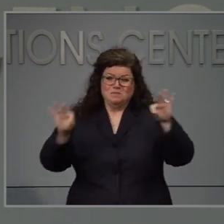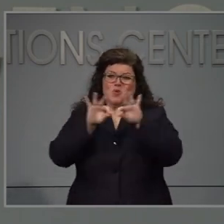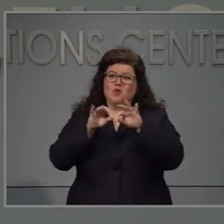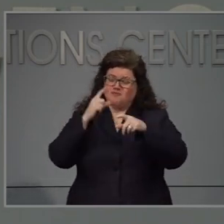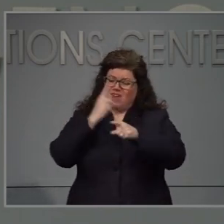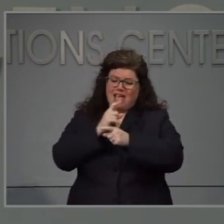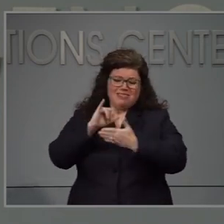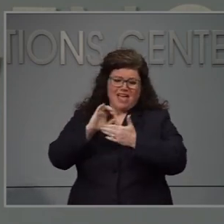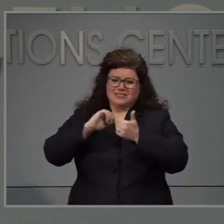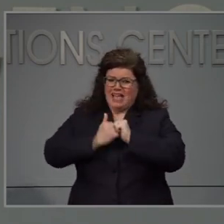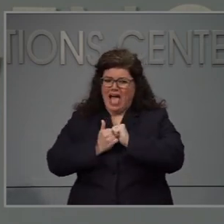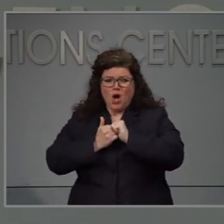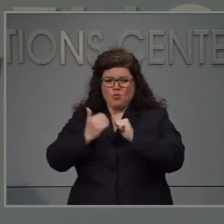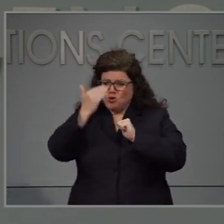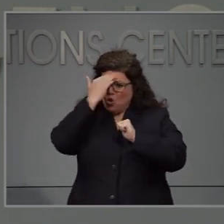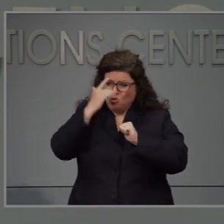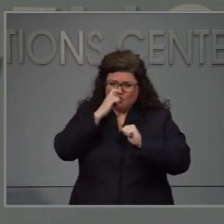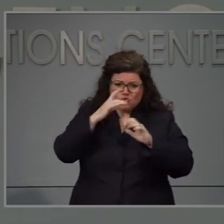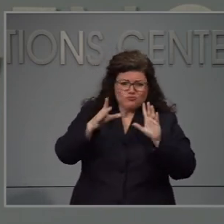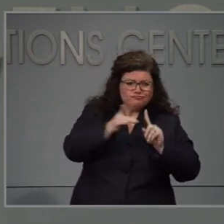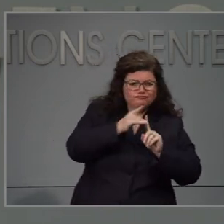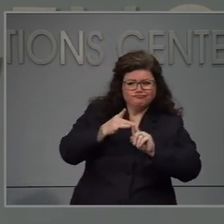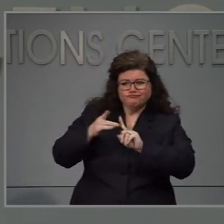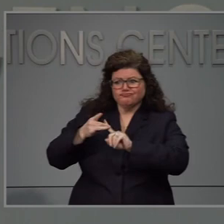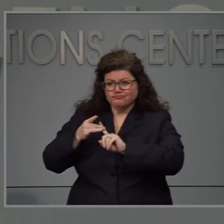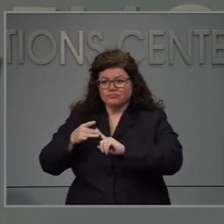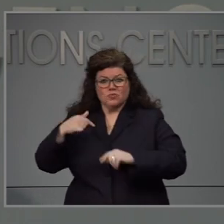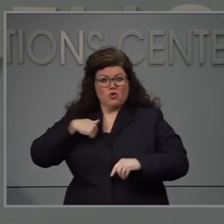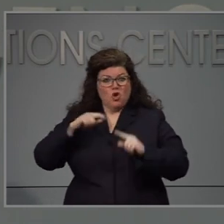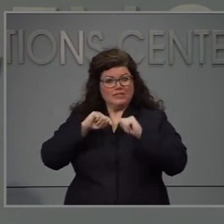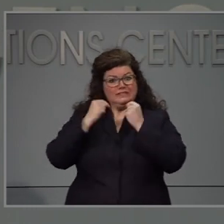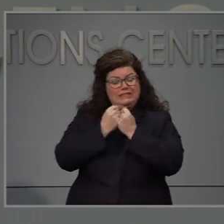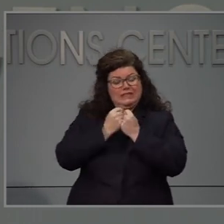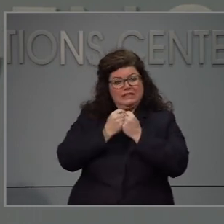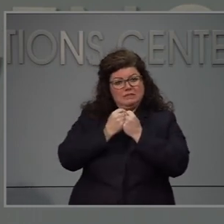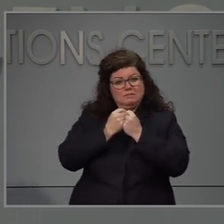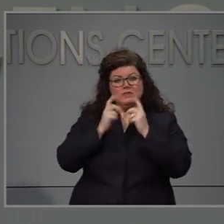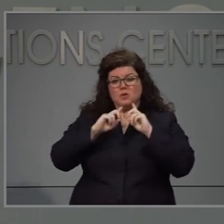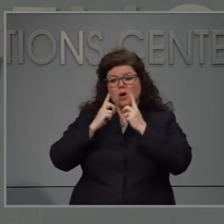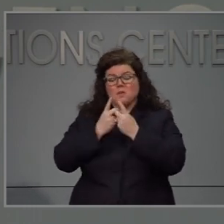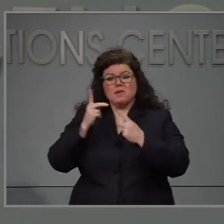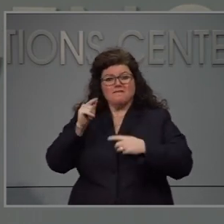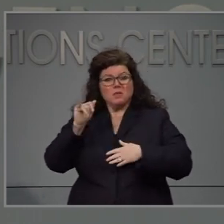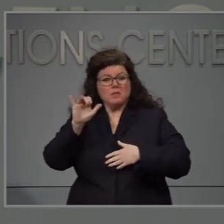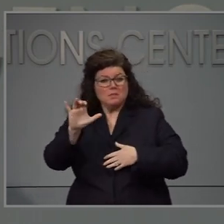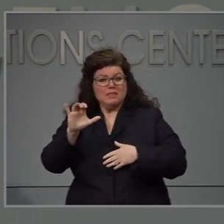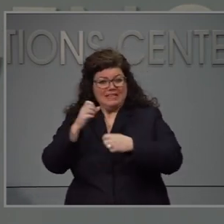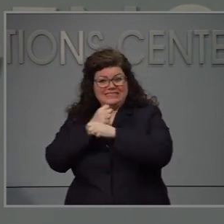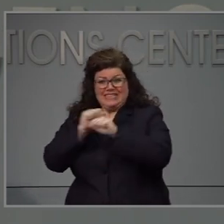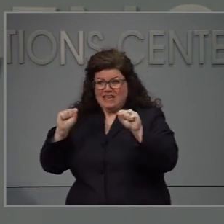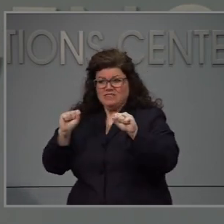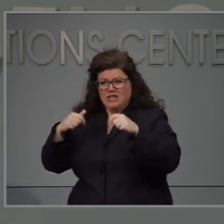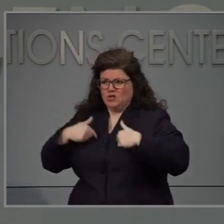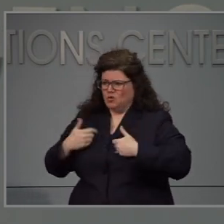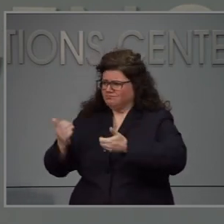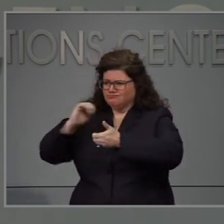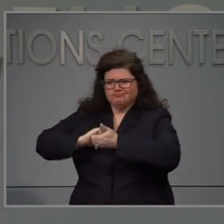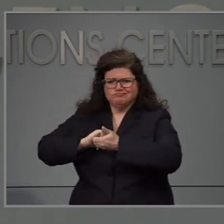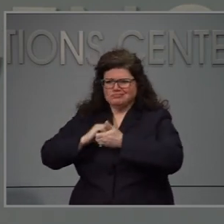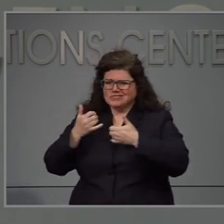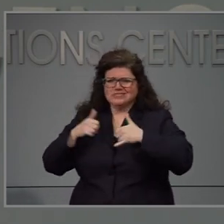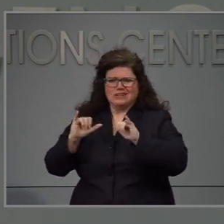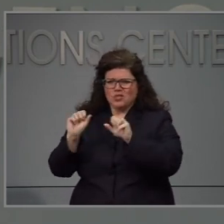para poder combatir kobe 19 nuestros equipos en el departamento de seguridad pública continúan trabajando con el plan de salud